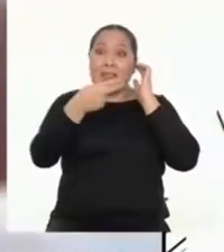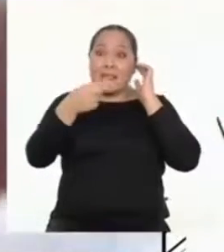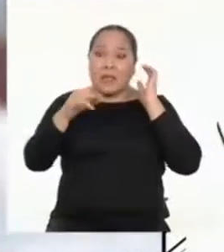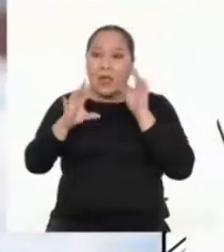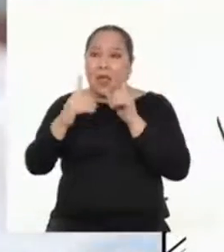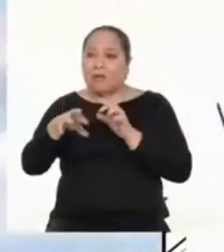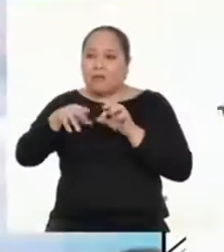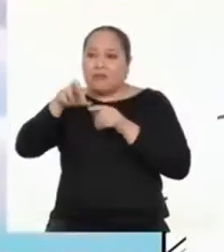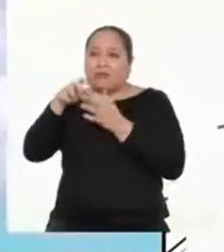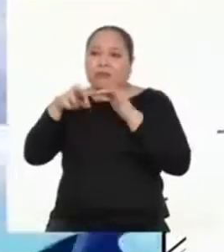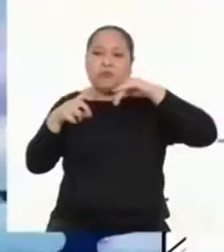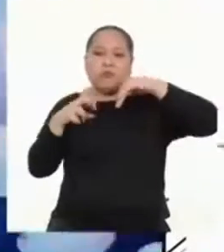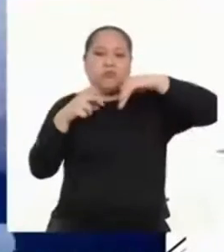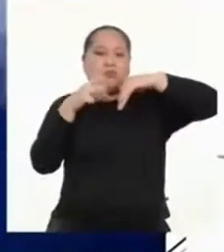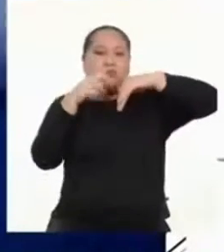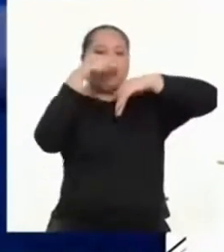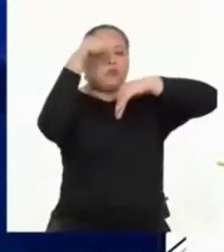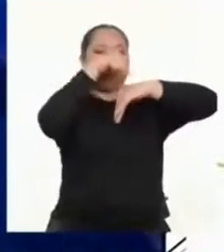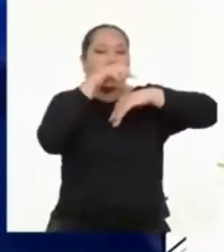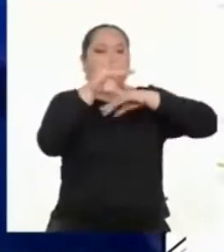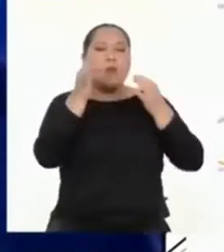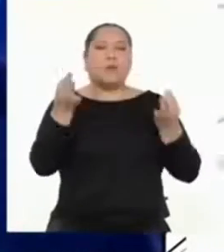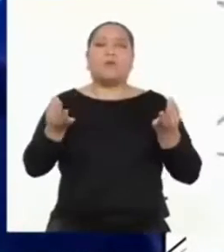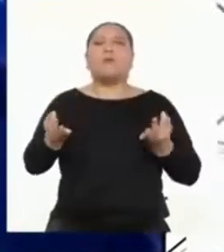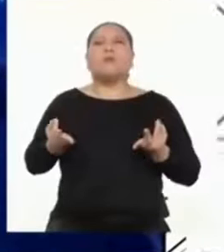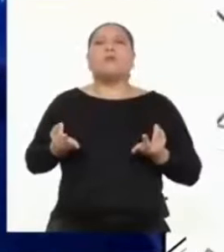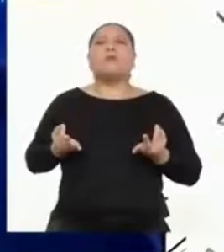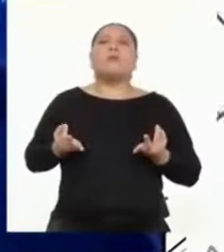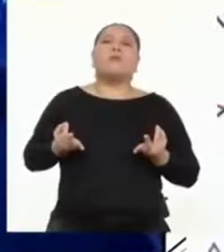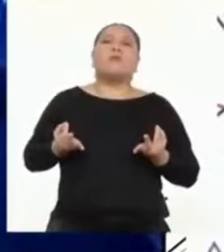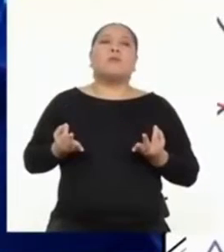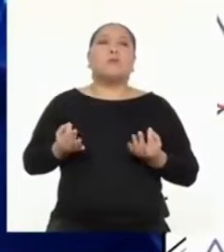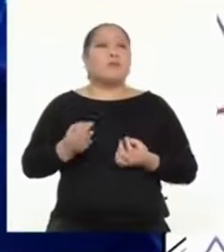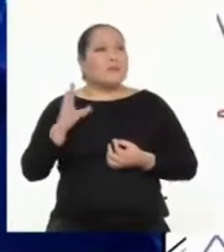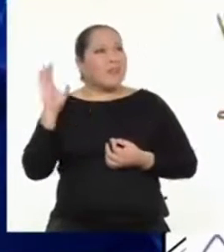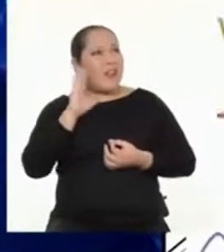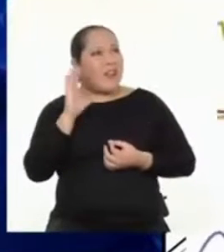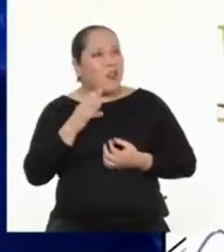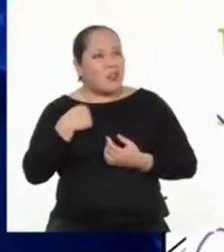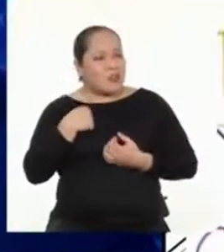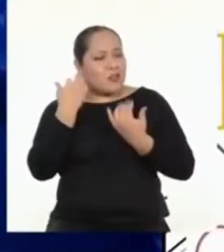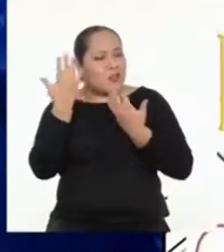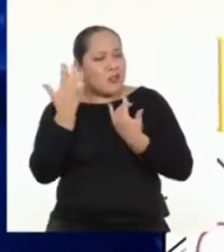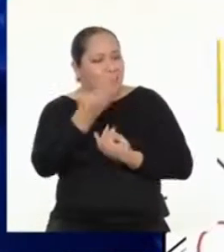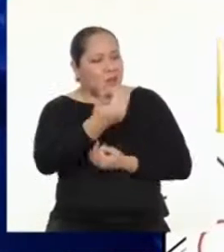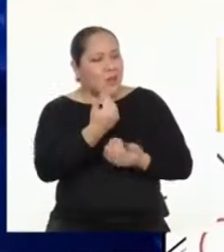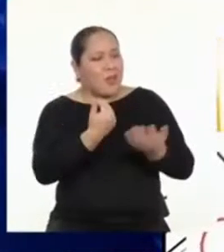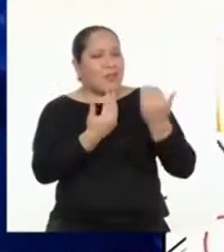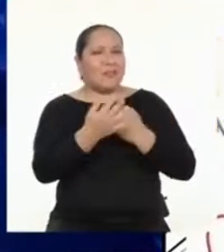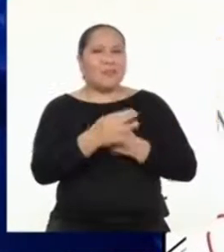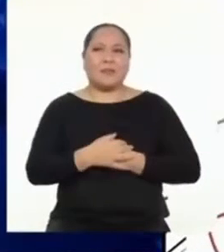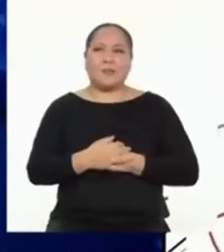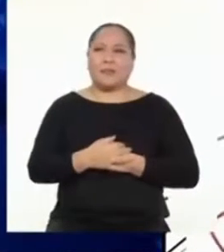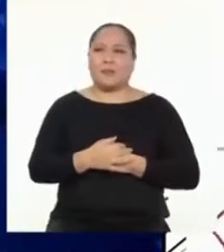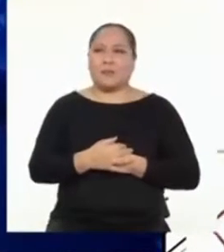encontraron a la señorita Clara meditando en su jardín. ¡Katy y Moyo! Los estaba esperando, dijo la